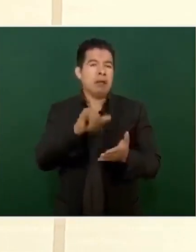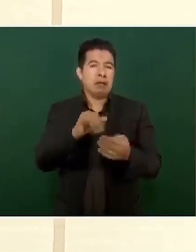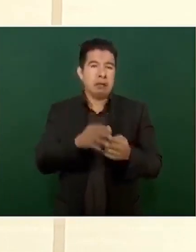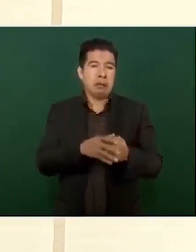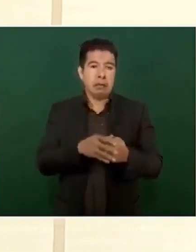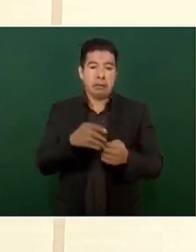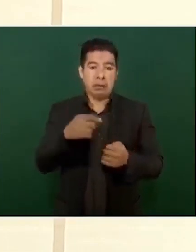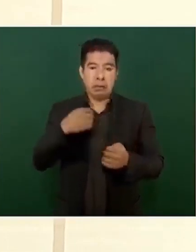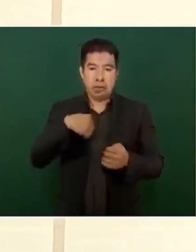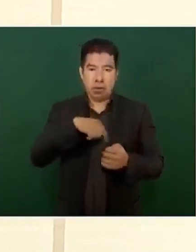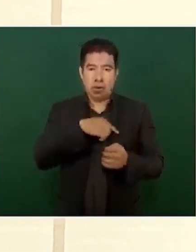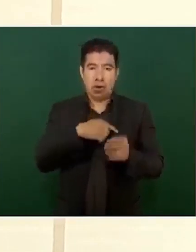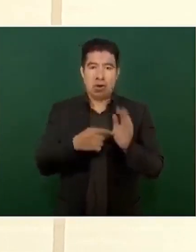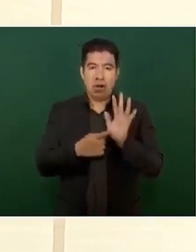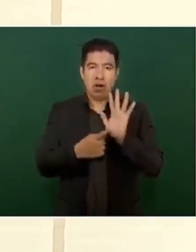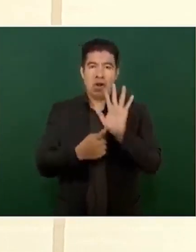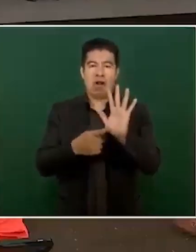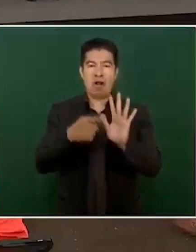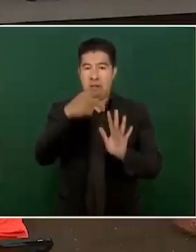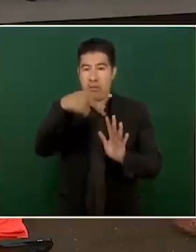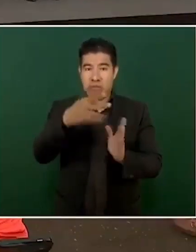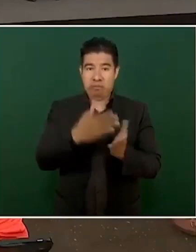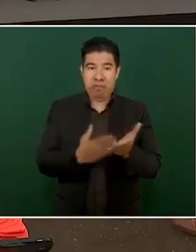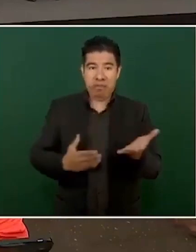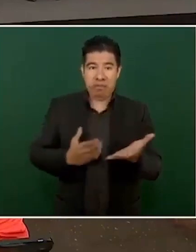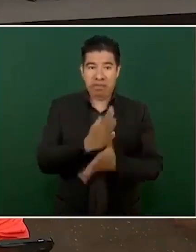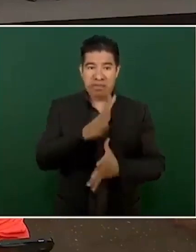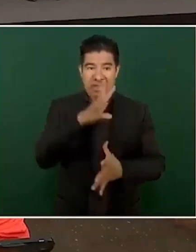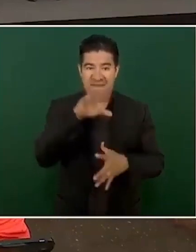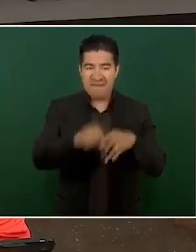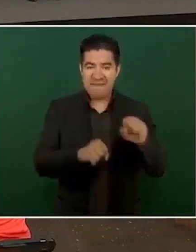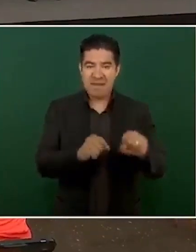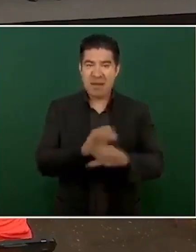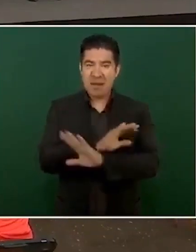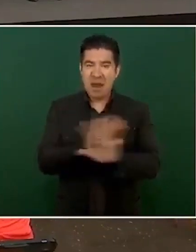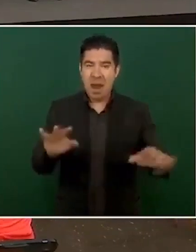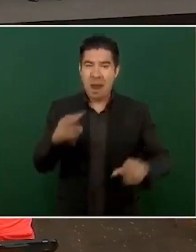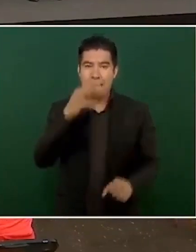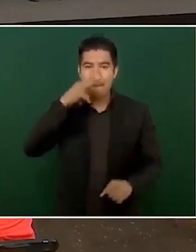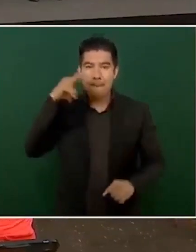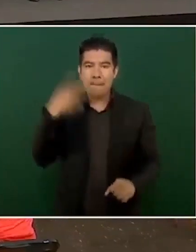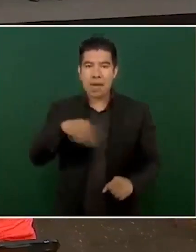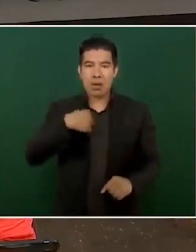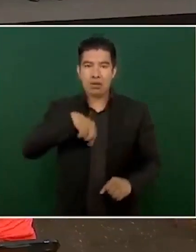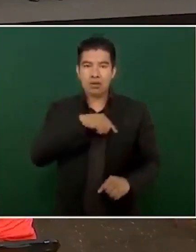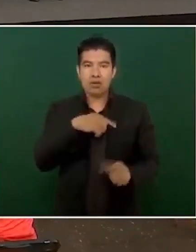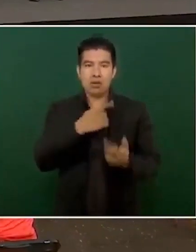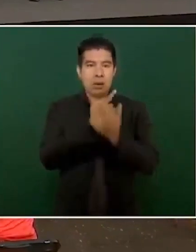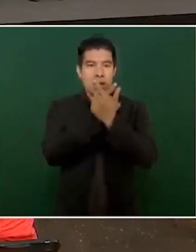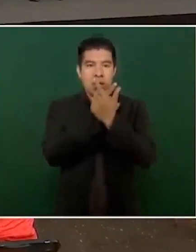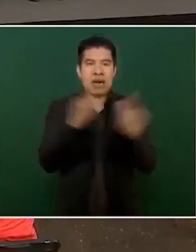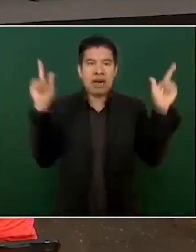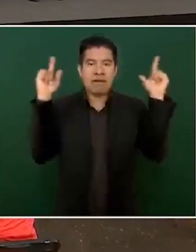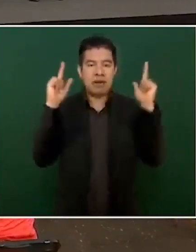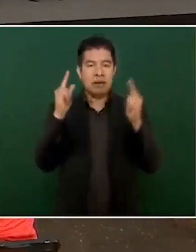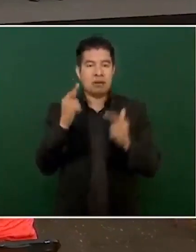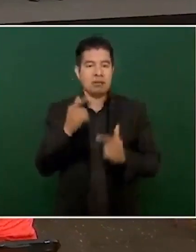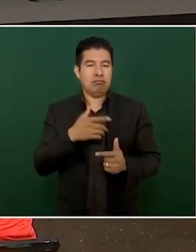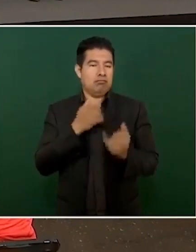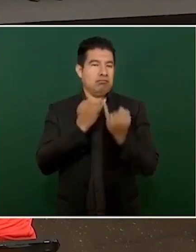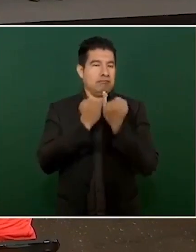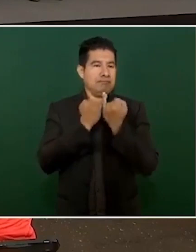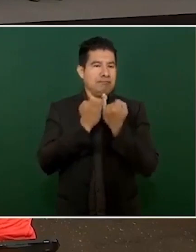Colonia de nadie México es un país Libre Independiente Y